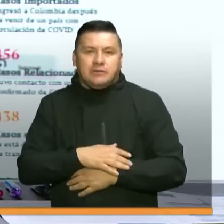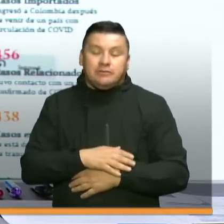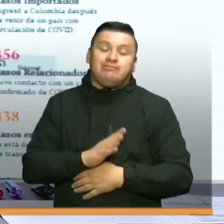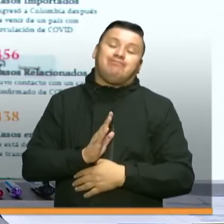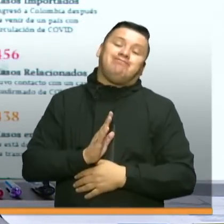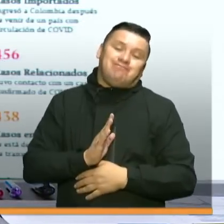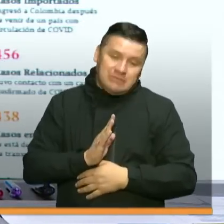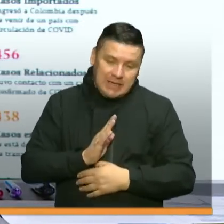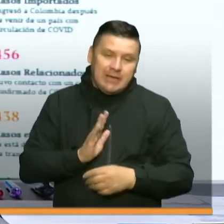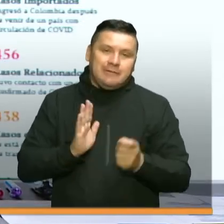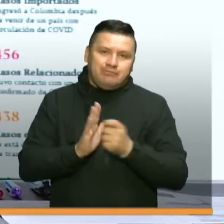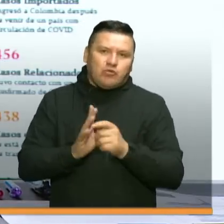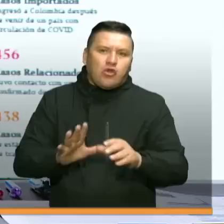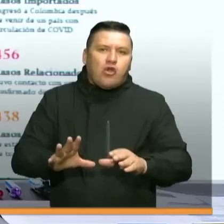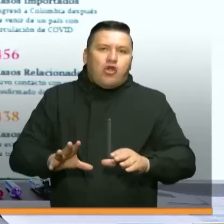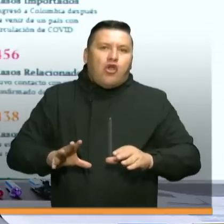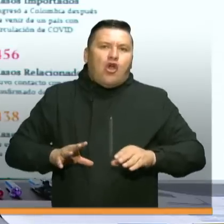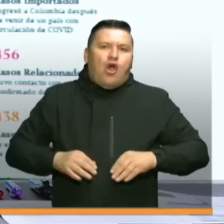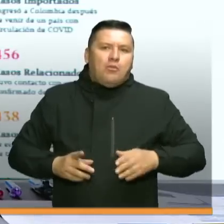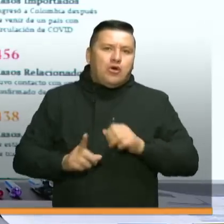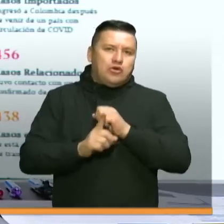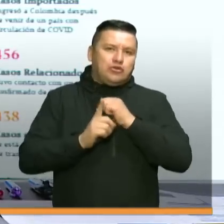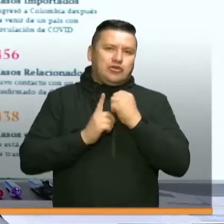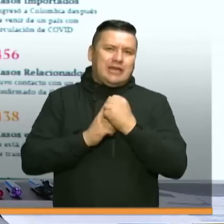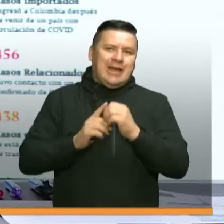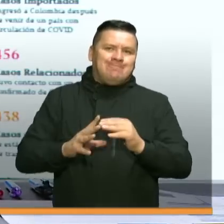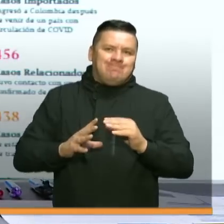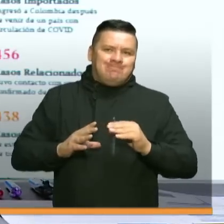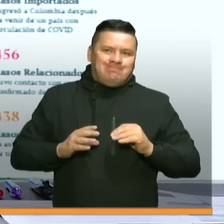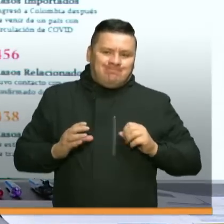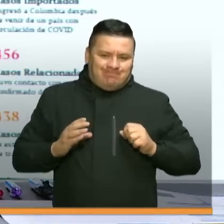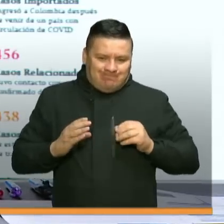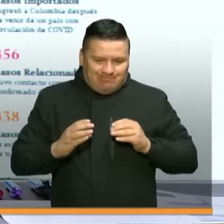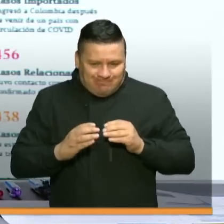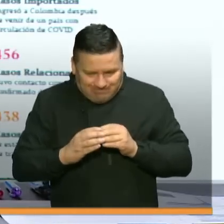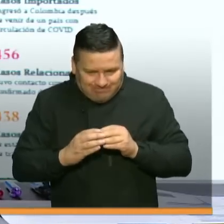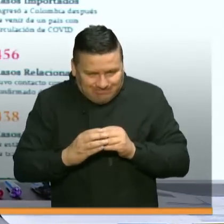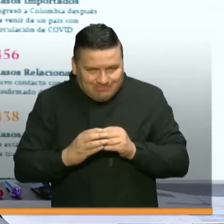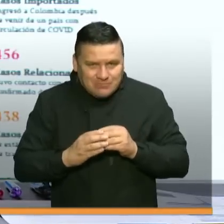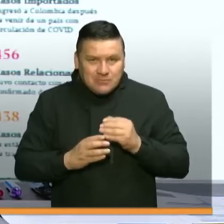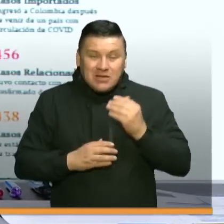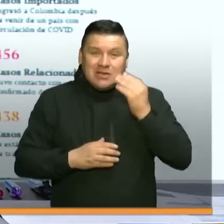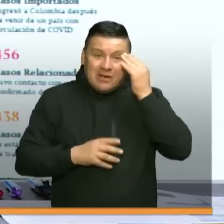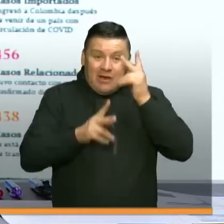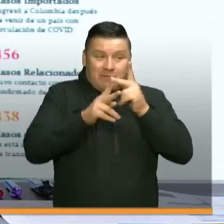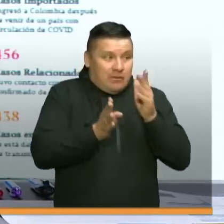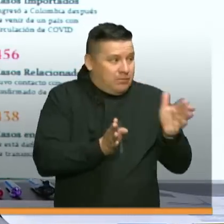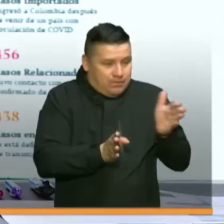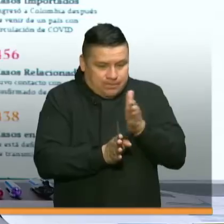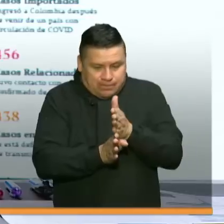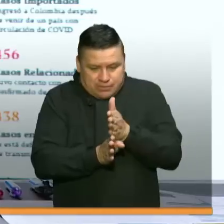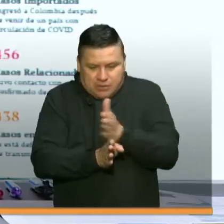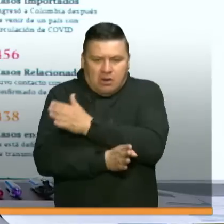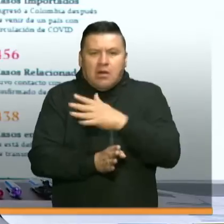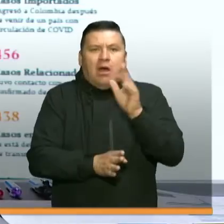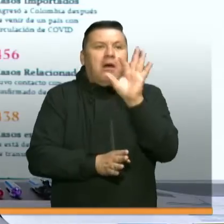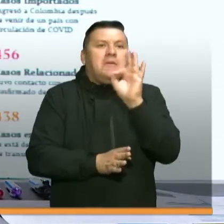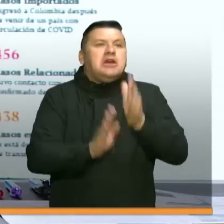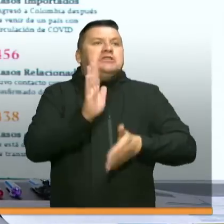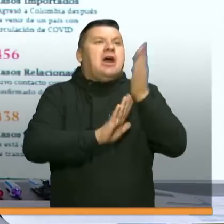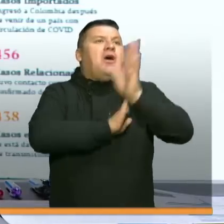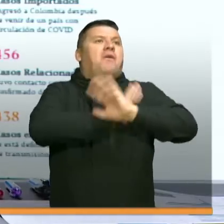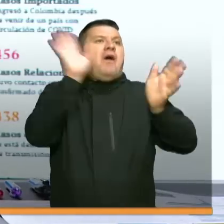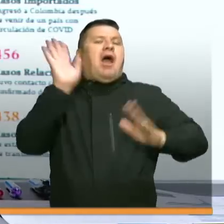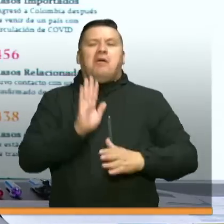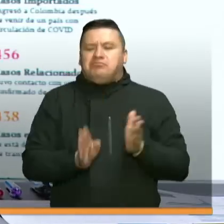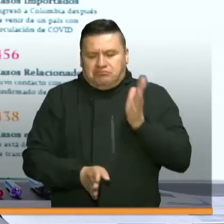inteligente es cómo nos vamos a adaptar como sociedad. Muchas personas han tenido la idea en que después de la cuarentena el virus se fue. No, ese es